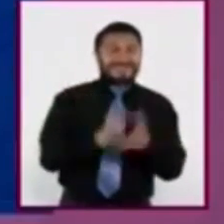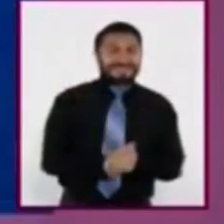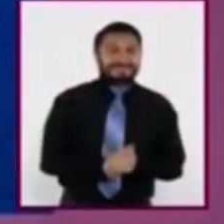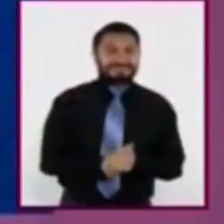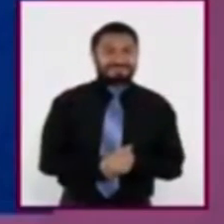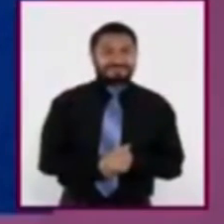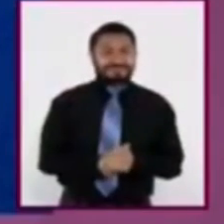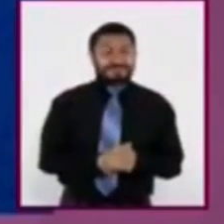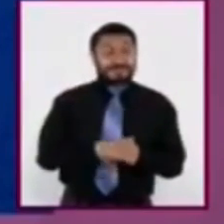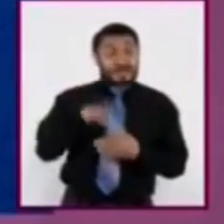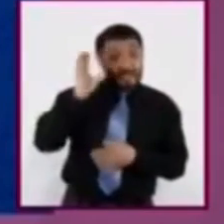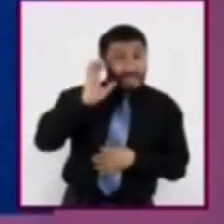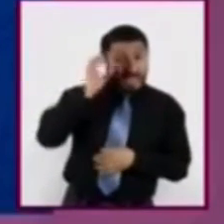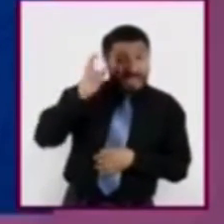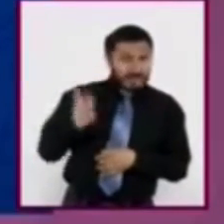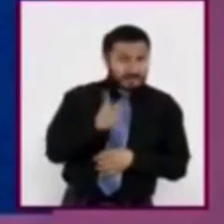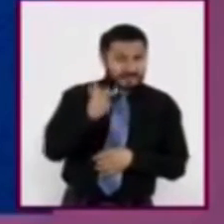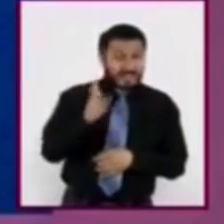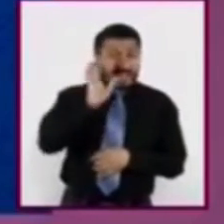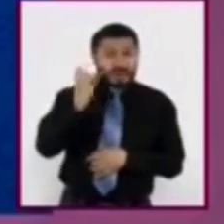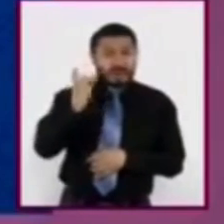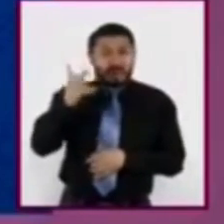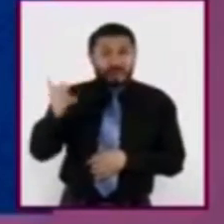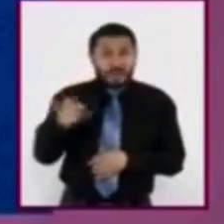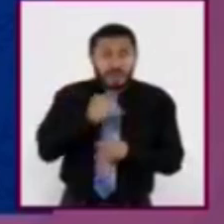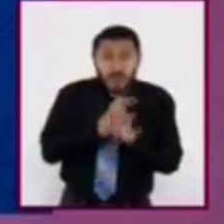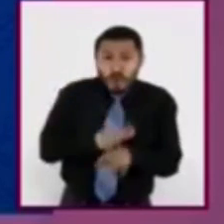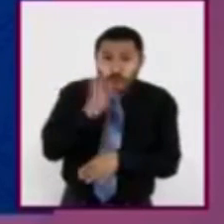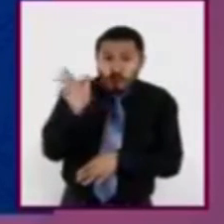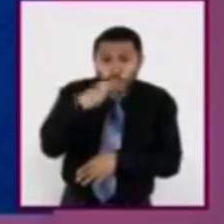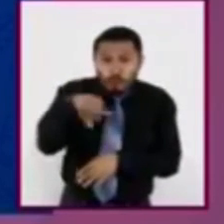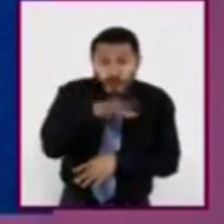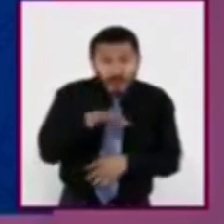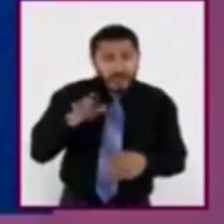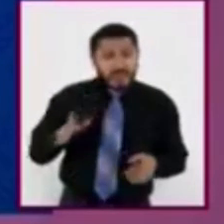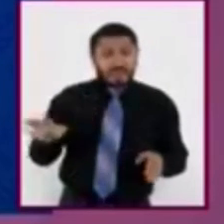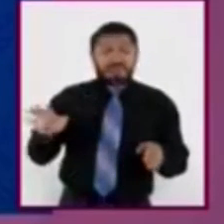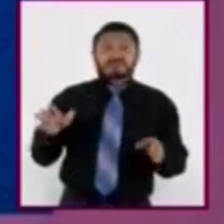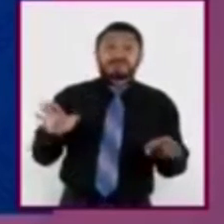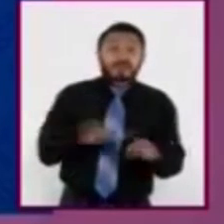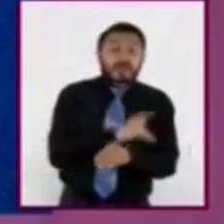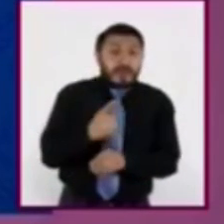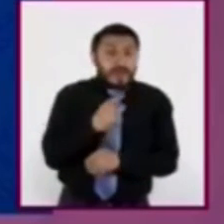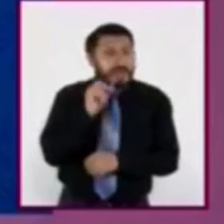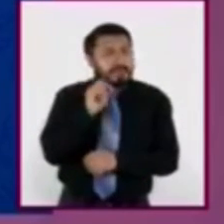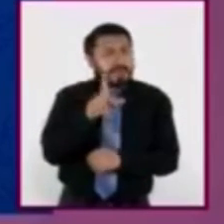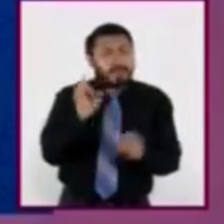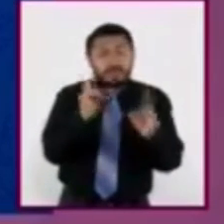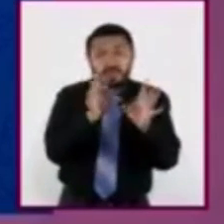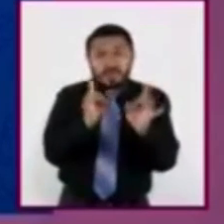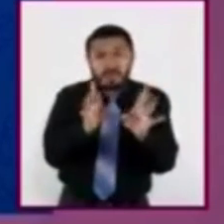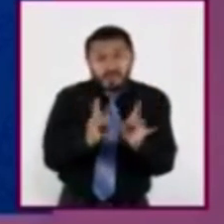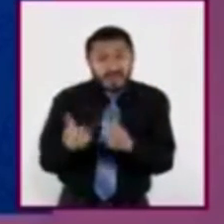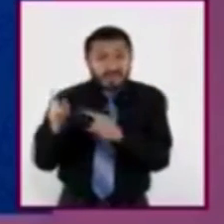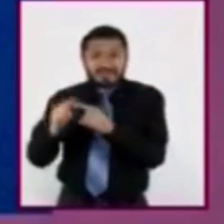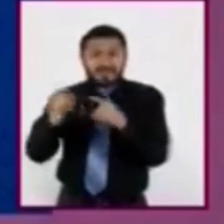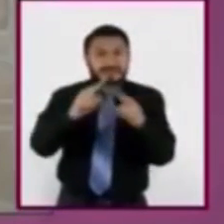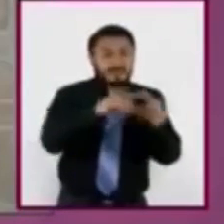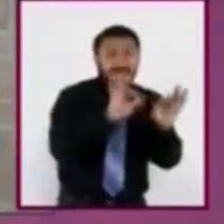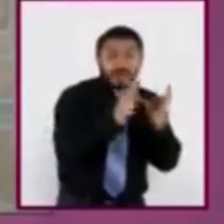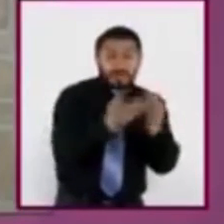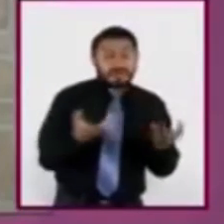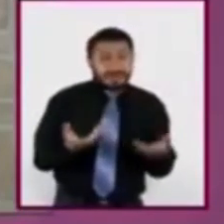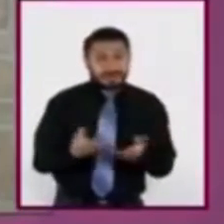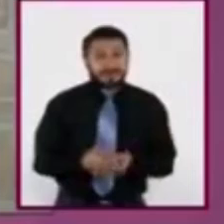Cuando buscamos información, ¿a qué se debe que un mismo evento se presente en diversas formas?